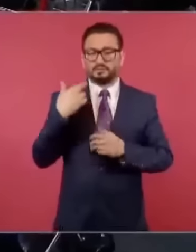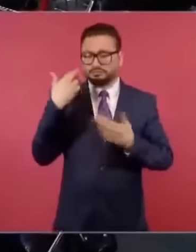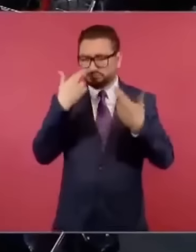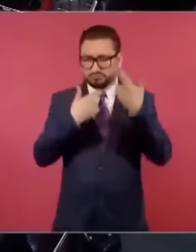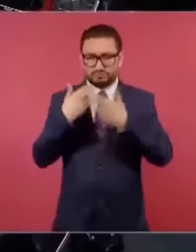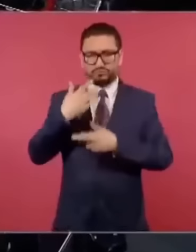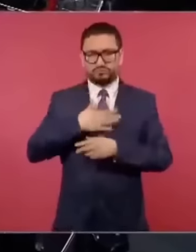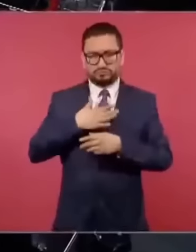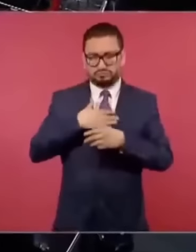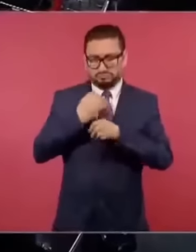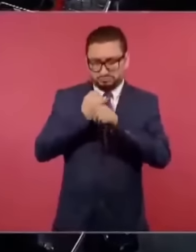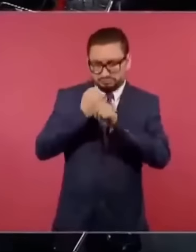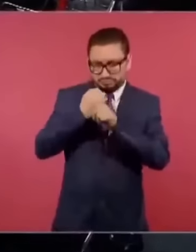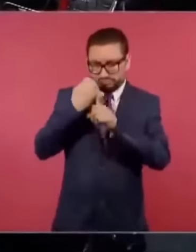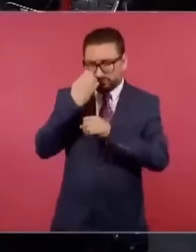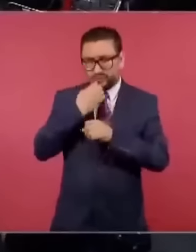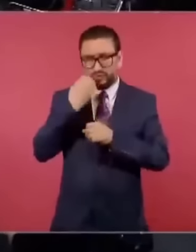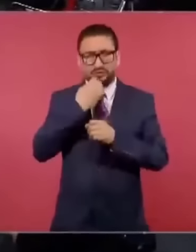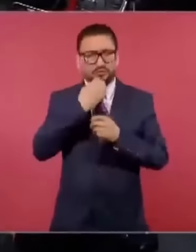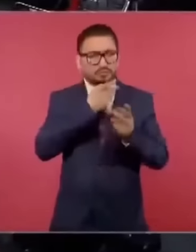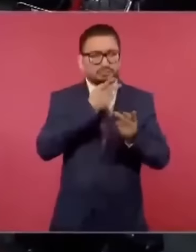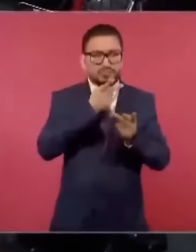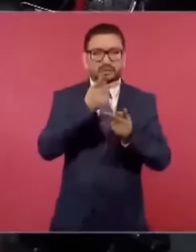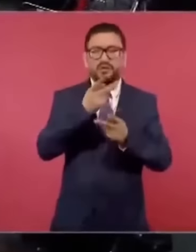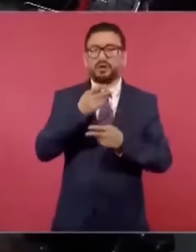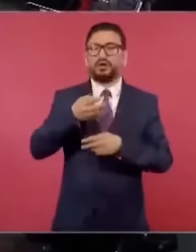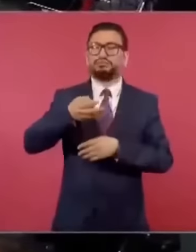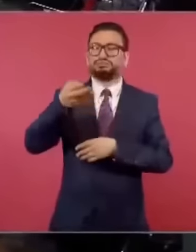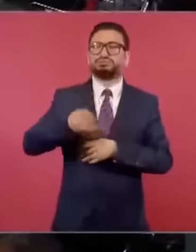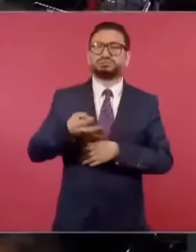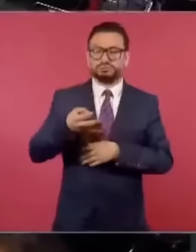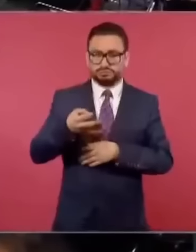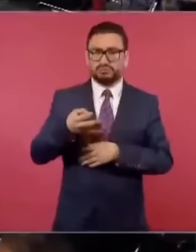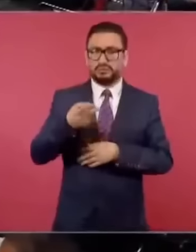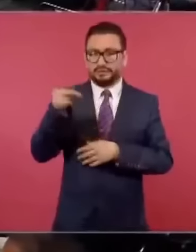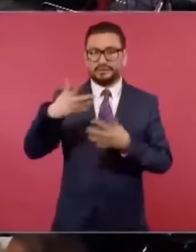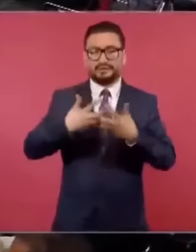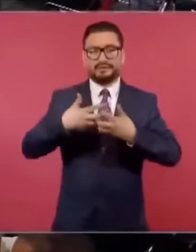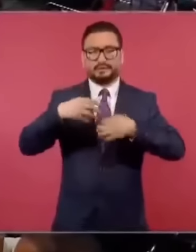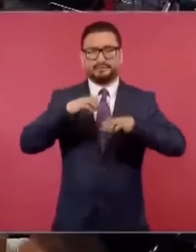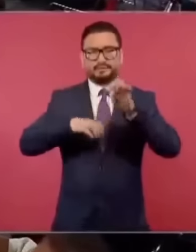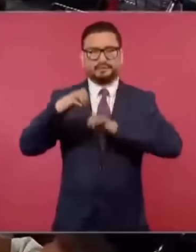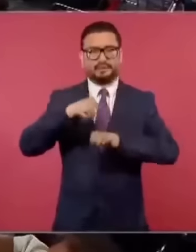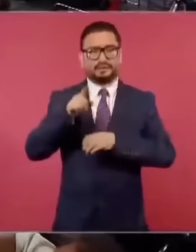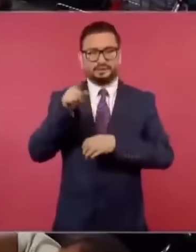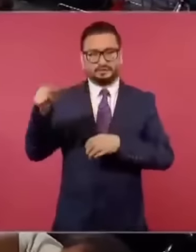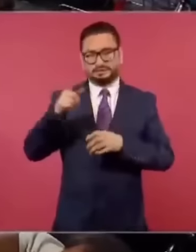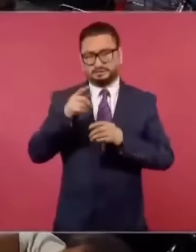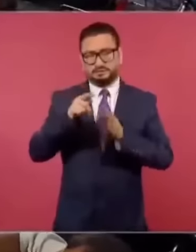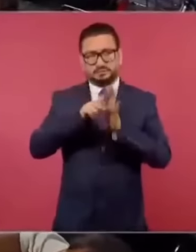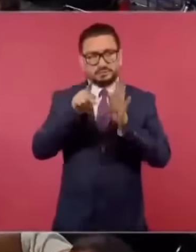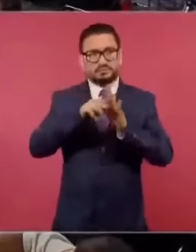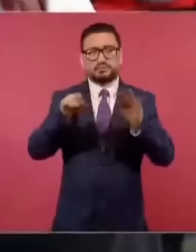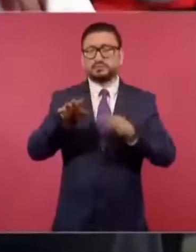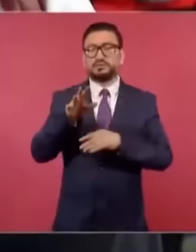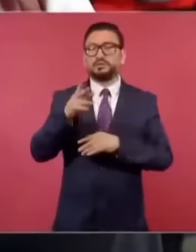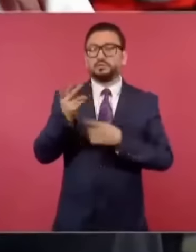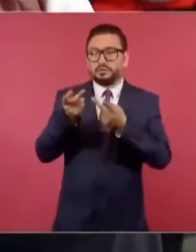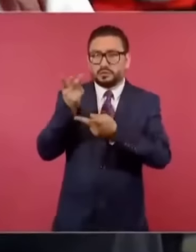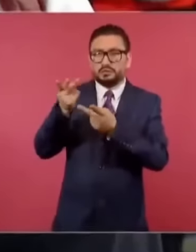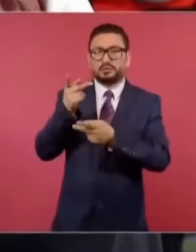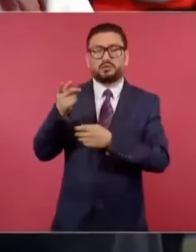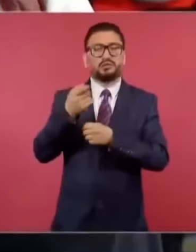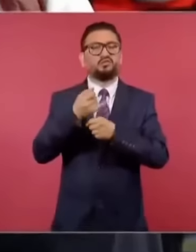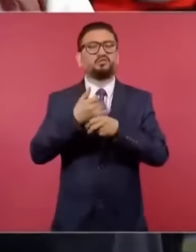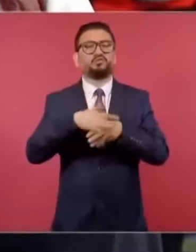por un servidor y confirmadas por un servidor sin embargo, la empresa o el medio de comunicación se negó a